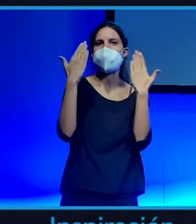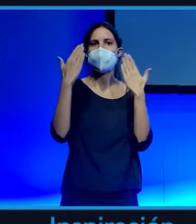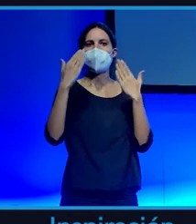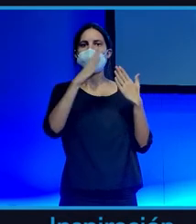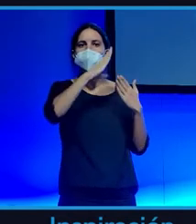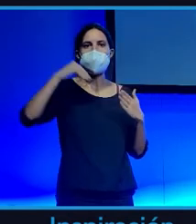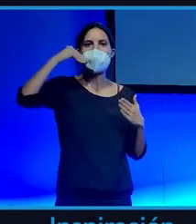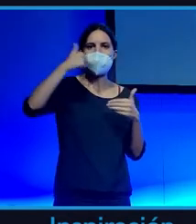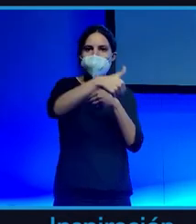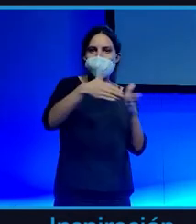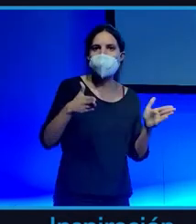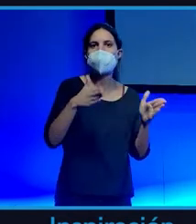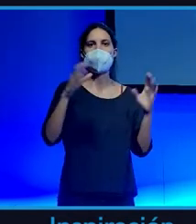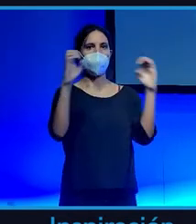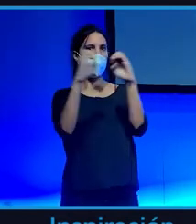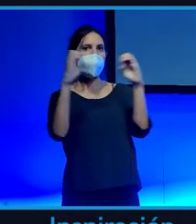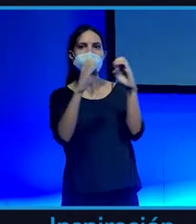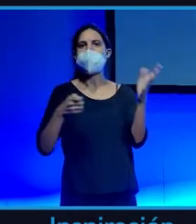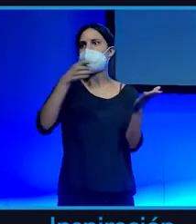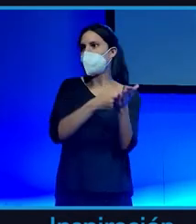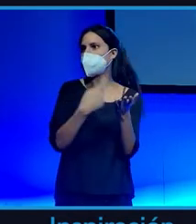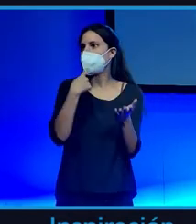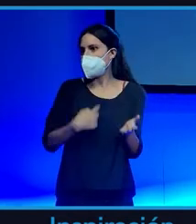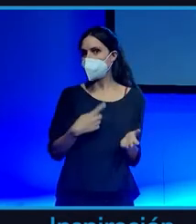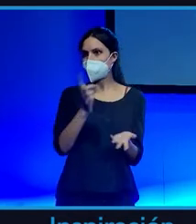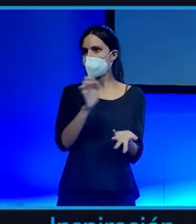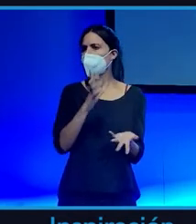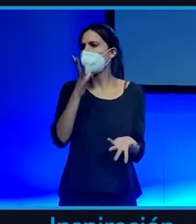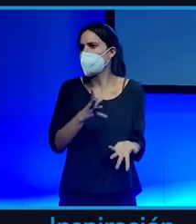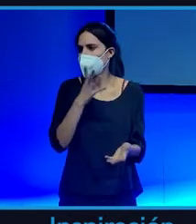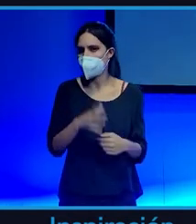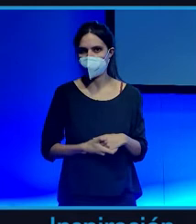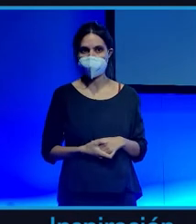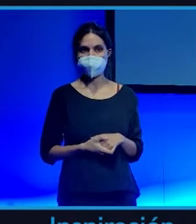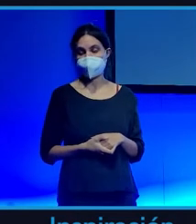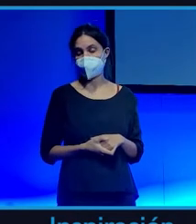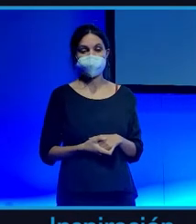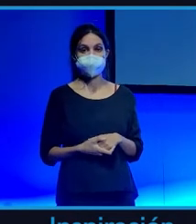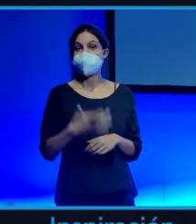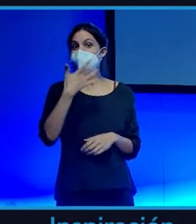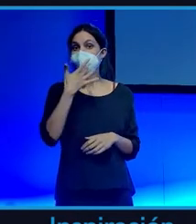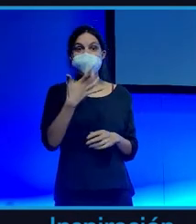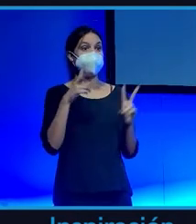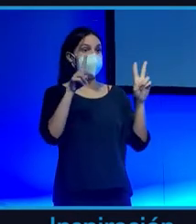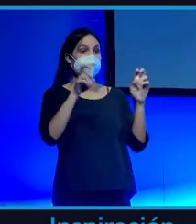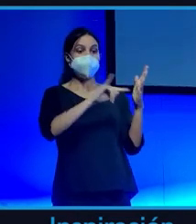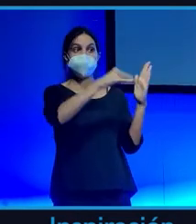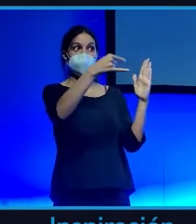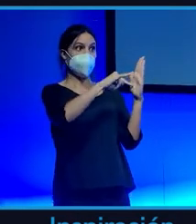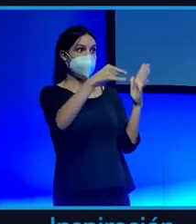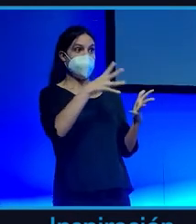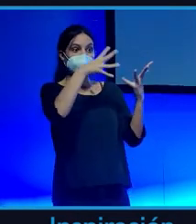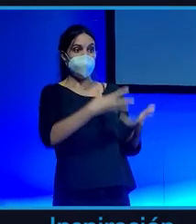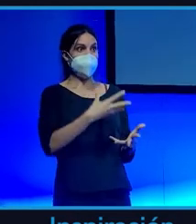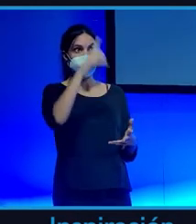Pues por lo mismo que Warren Buffet porque no tiene ni puñetera idea. Con todo el respeto para los asesores financieros, si no sabes de tecnología hoy en día te estás perdiendo